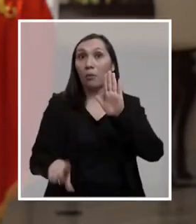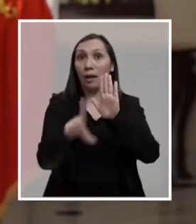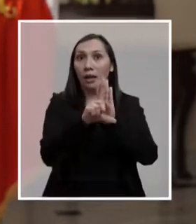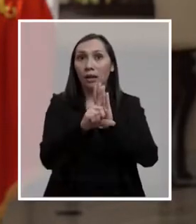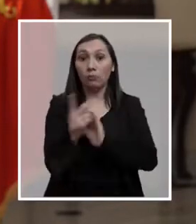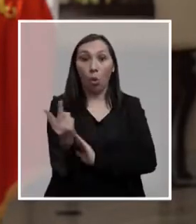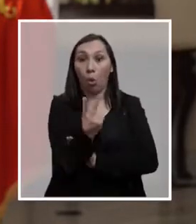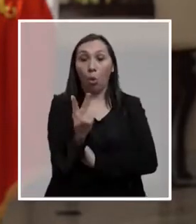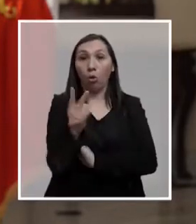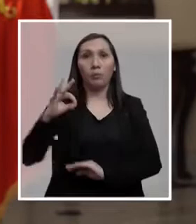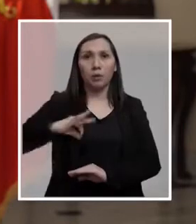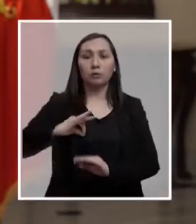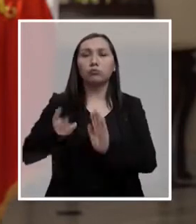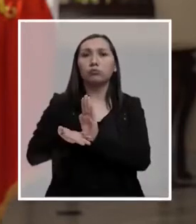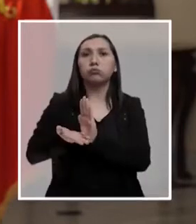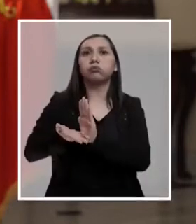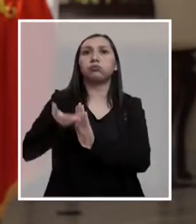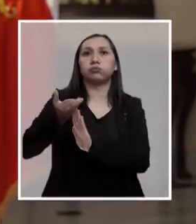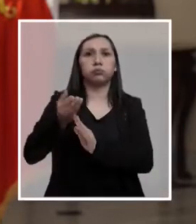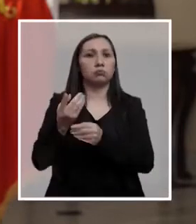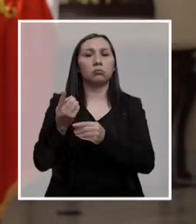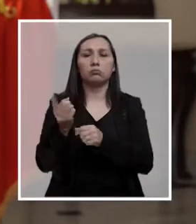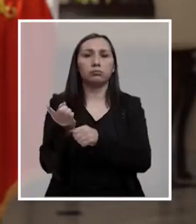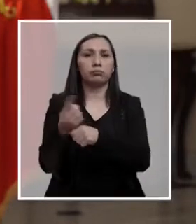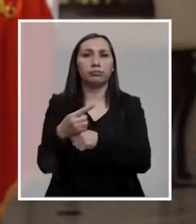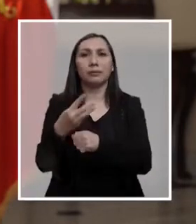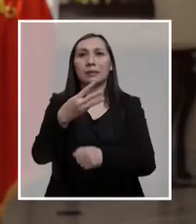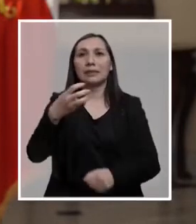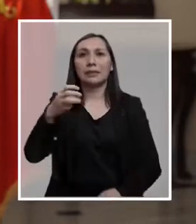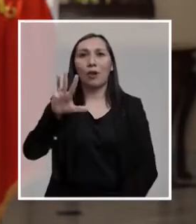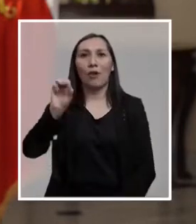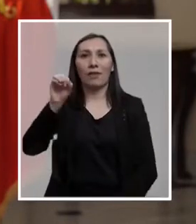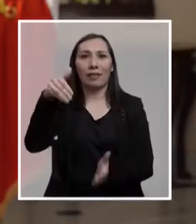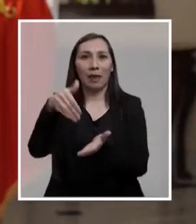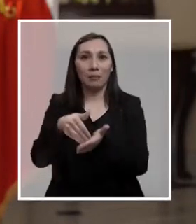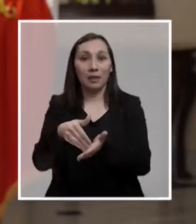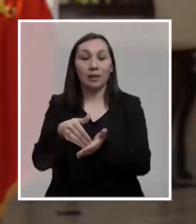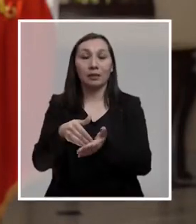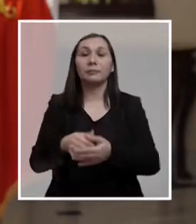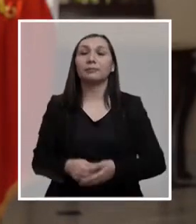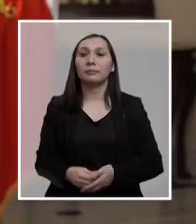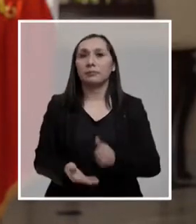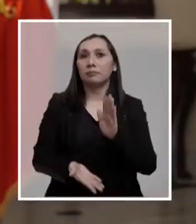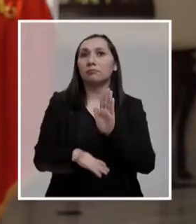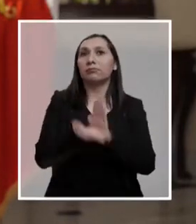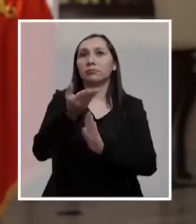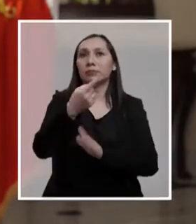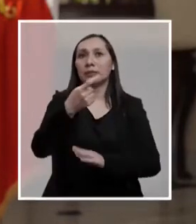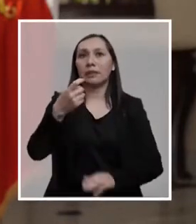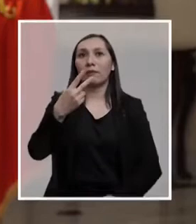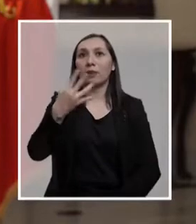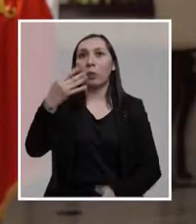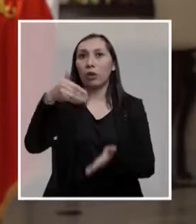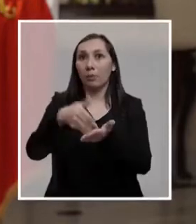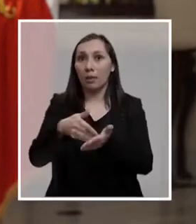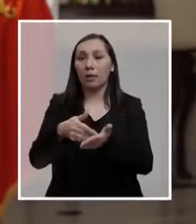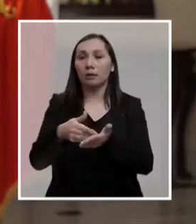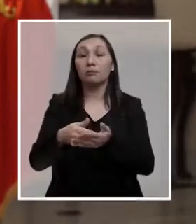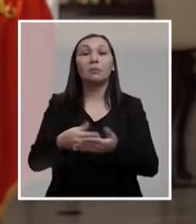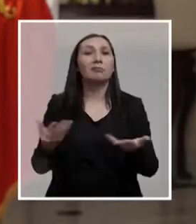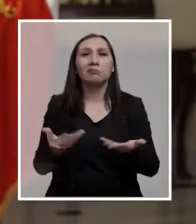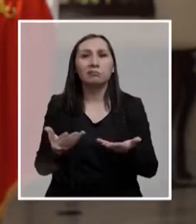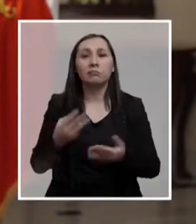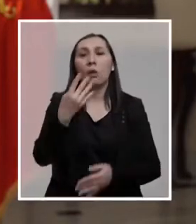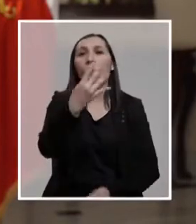pensiones de ambos superarán inmediatamente los 390 mil pesos, aumentando en más de 124 mil pesos, o sea un